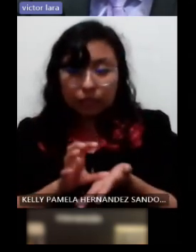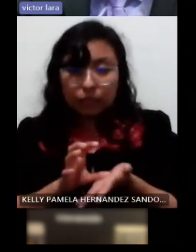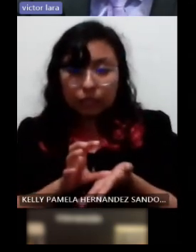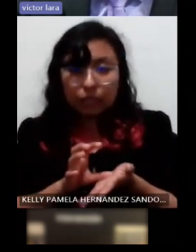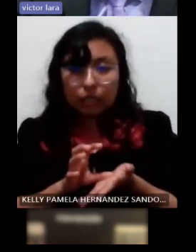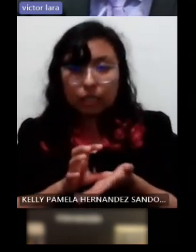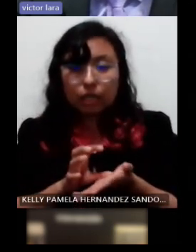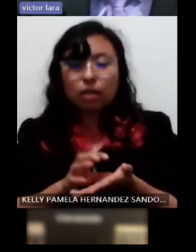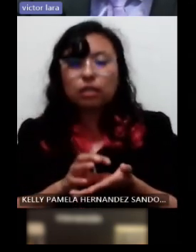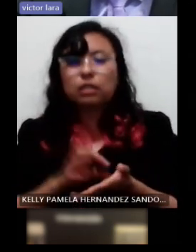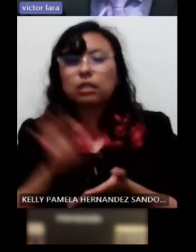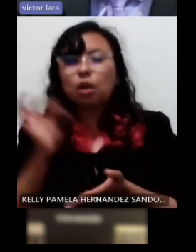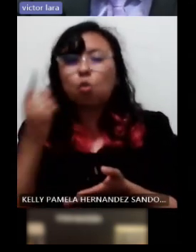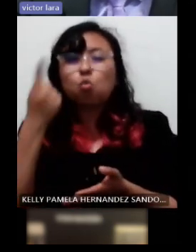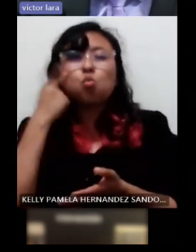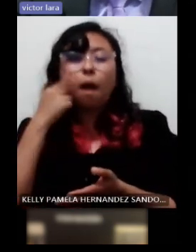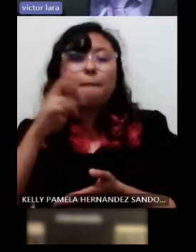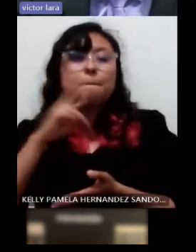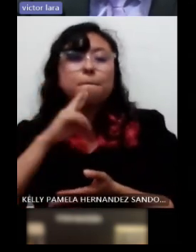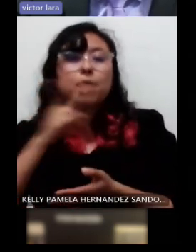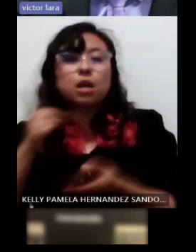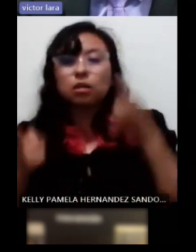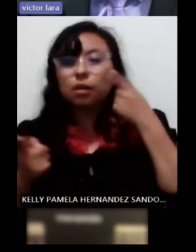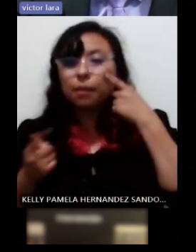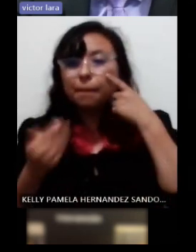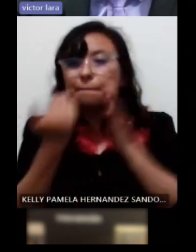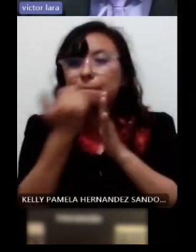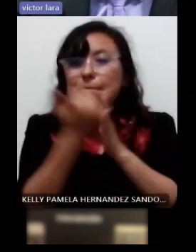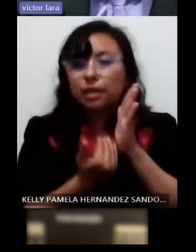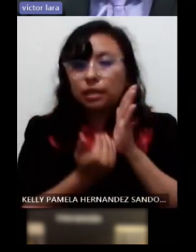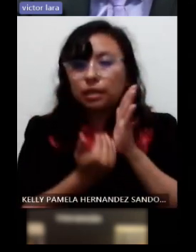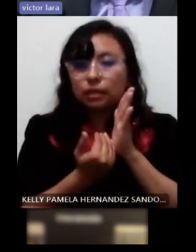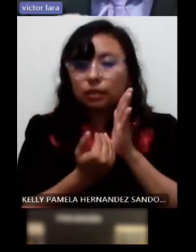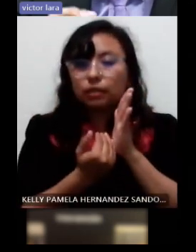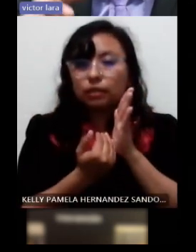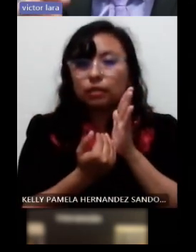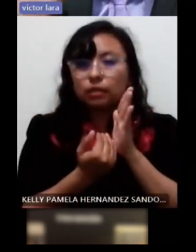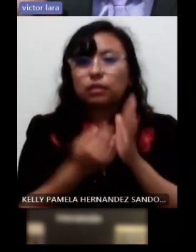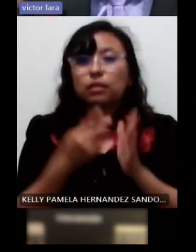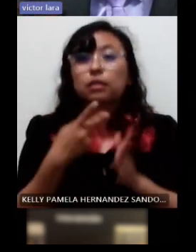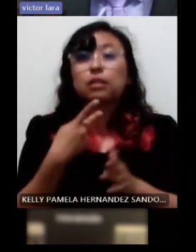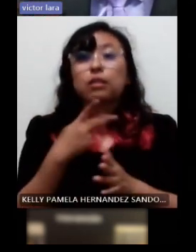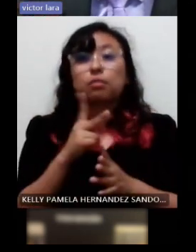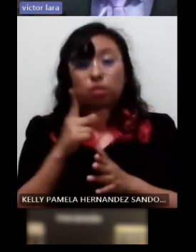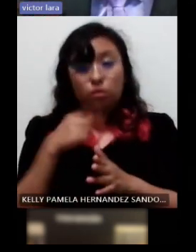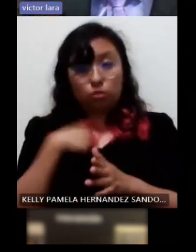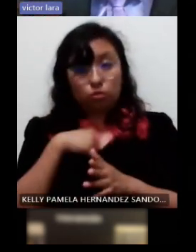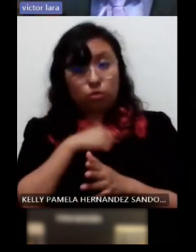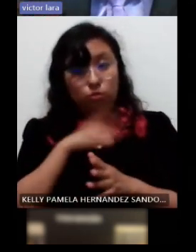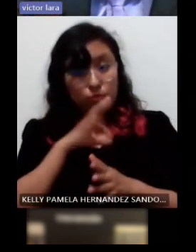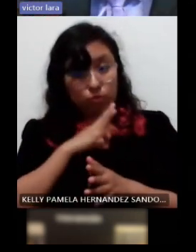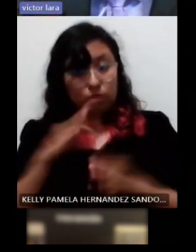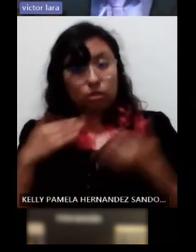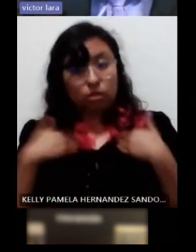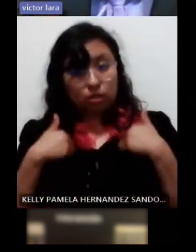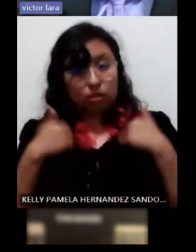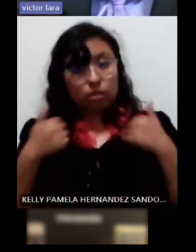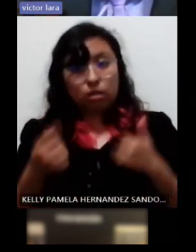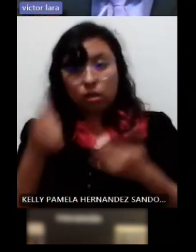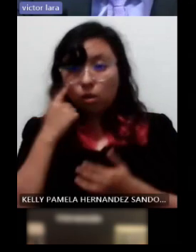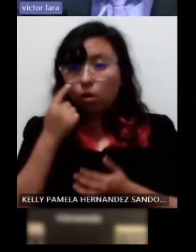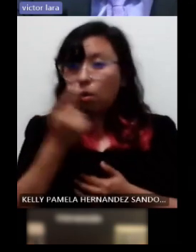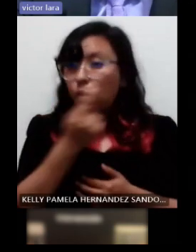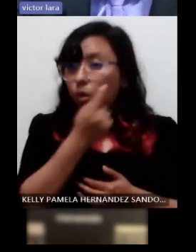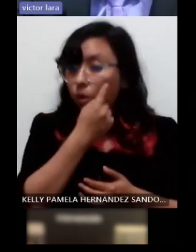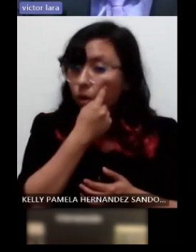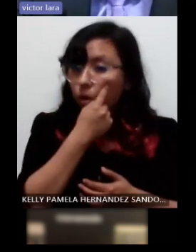mejor visión en un ojo que en otro esto el cerebro lo comprende como solamente voy a tomar la mejor visión del ojo que